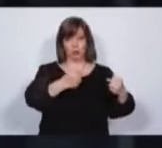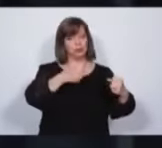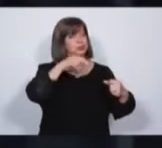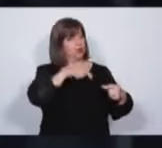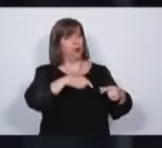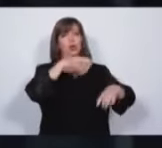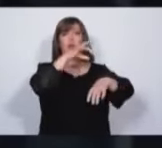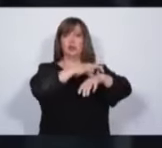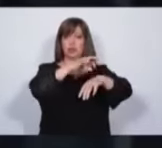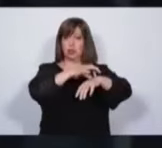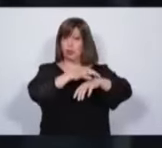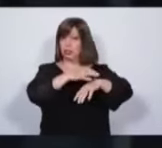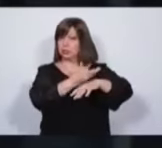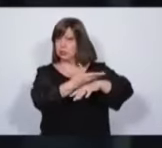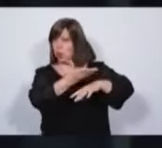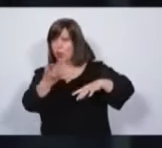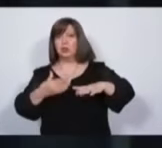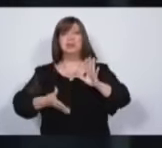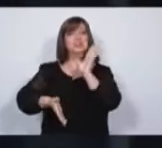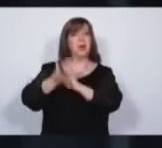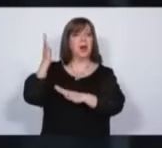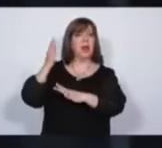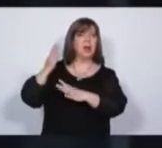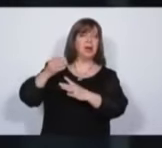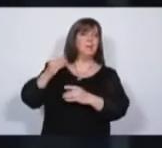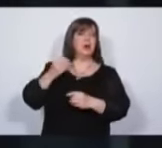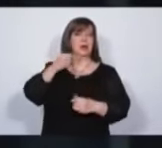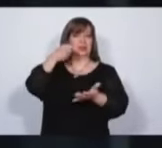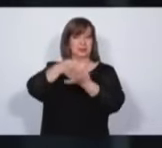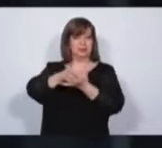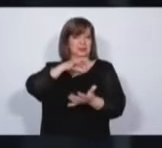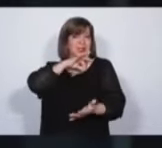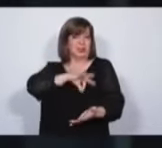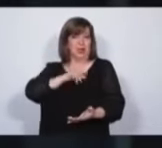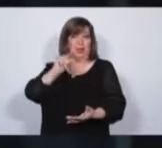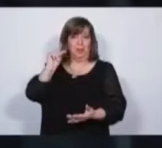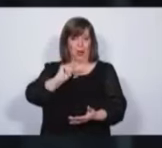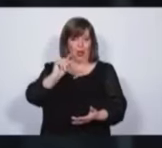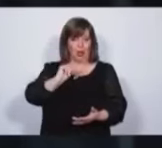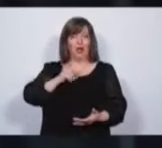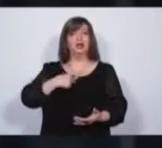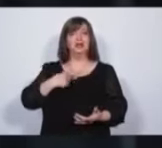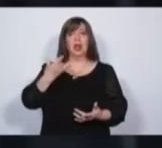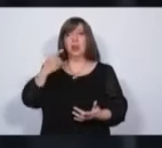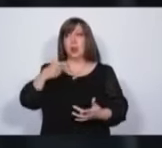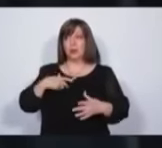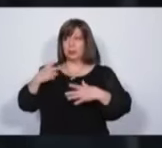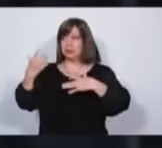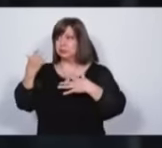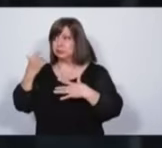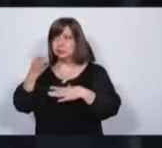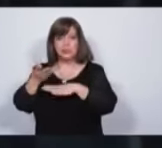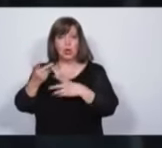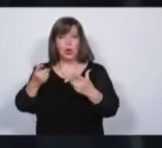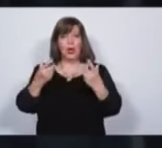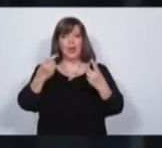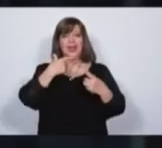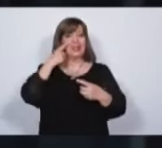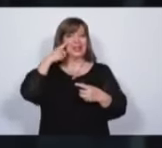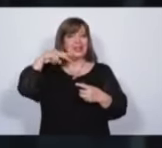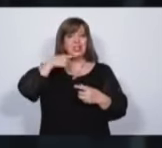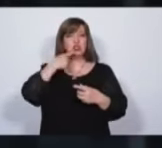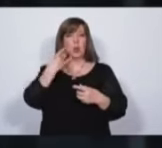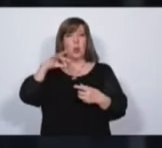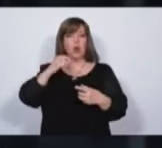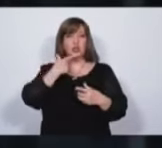los médicos de la provincia se van porque están mal pagos. Y también no tienen ni siquiera insumos cuando vos vas a un centro médico. Eso lo tenemos